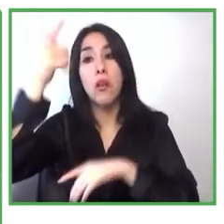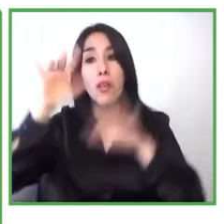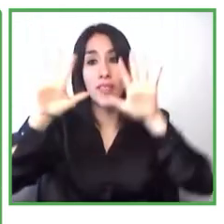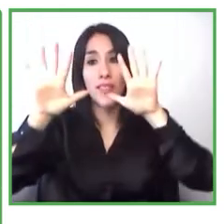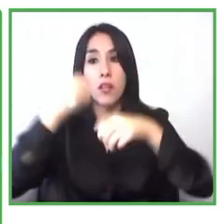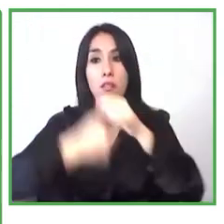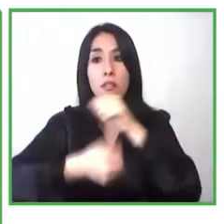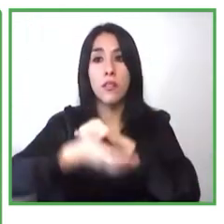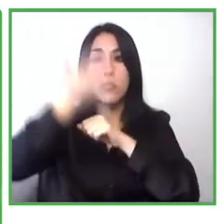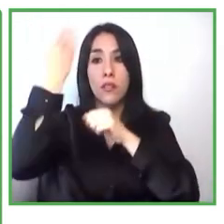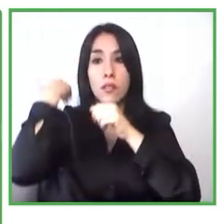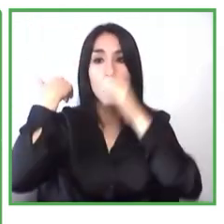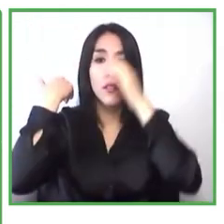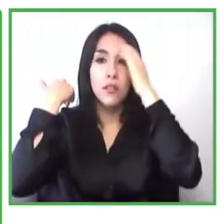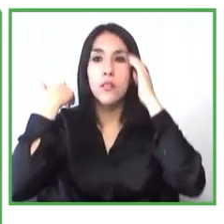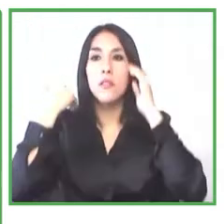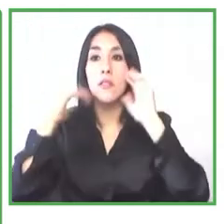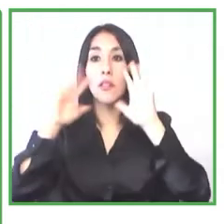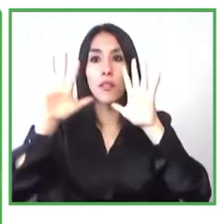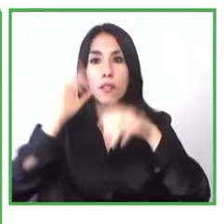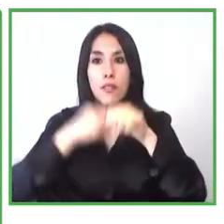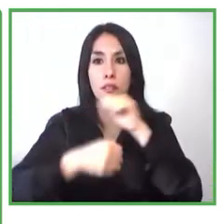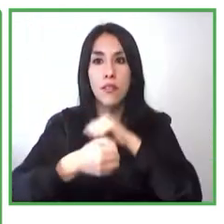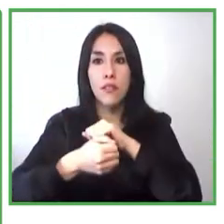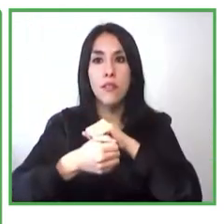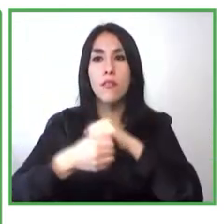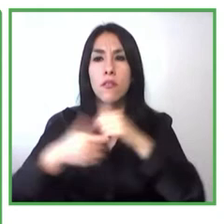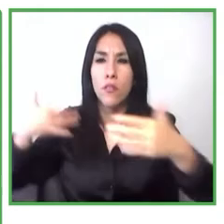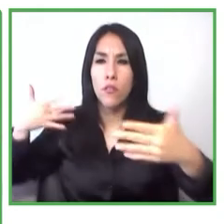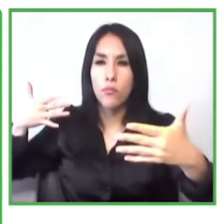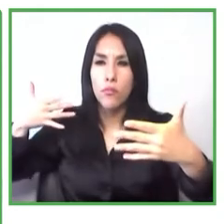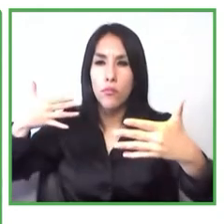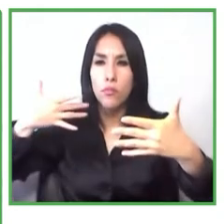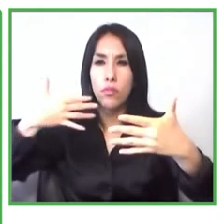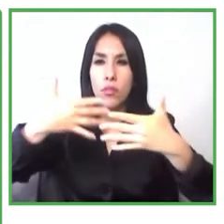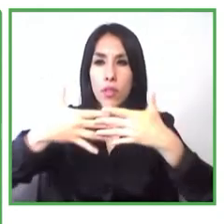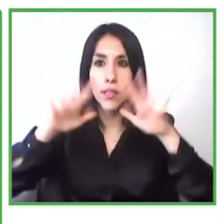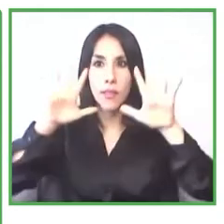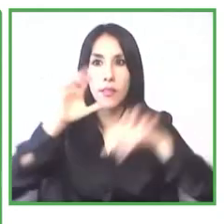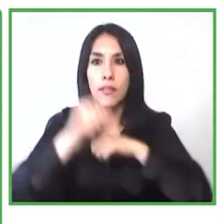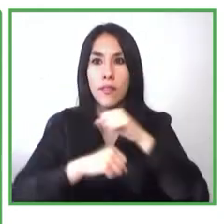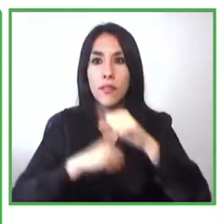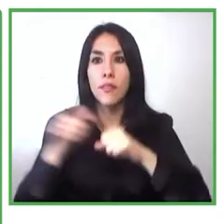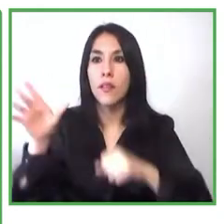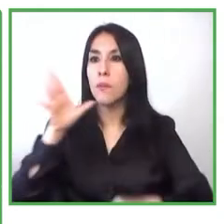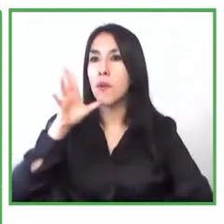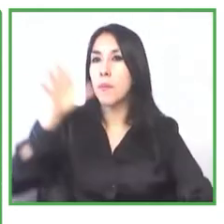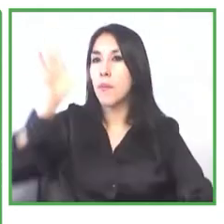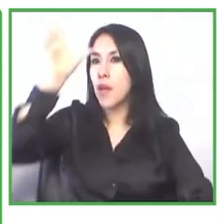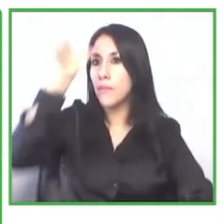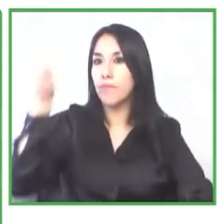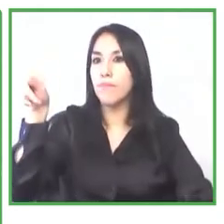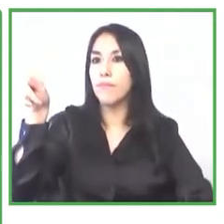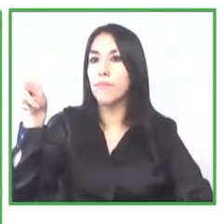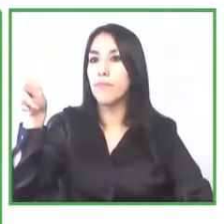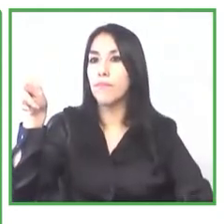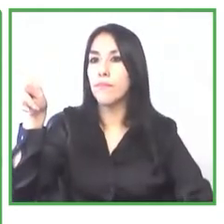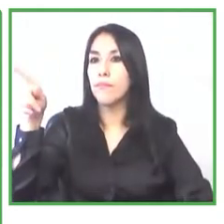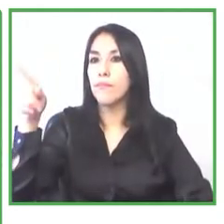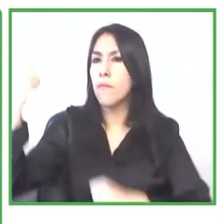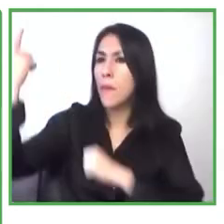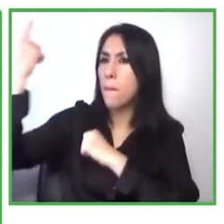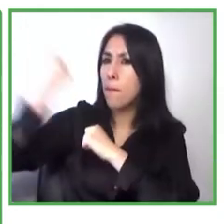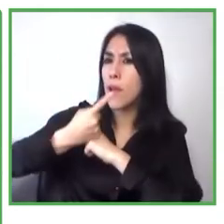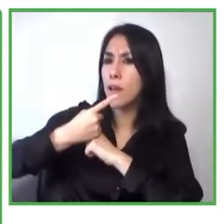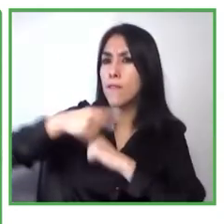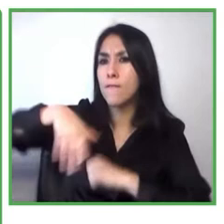demandarme a Canchaza que es nuestra capital para vivir con mi tío y para ellos fue la mejor forma de crear